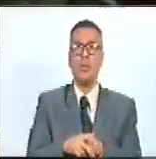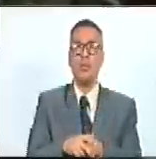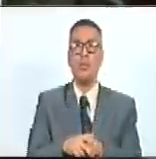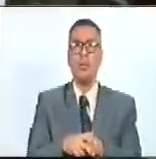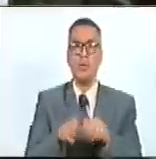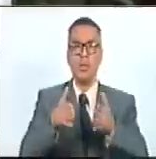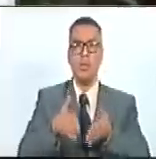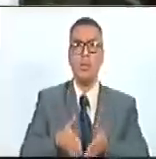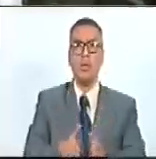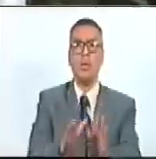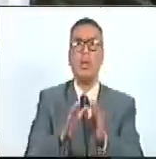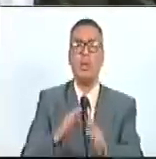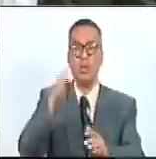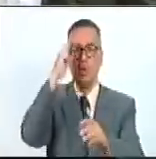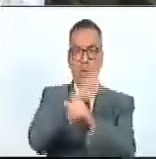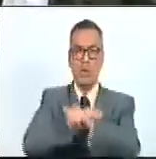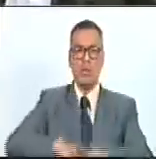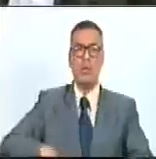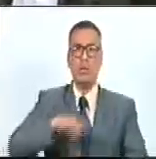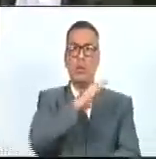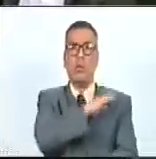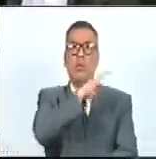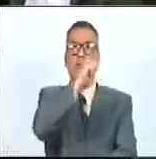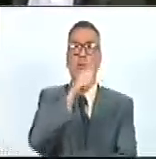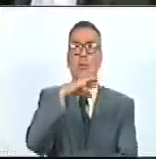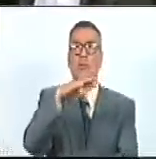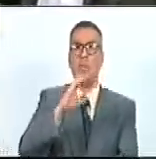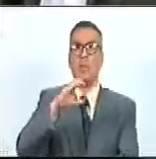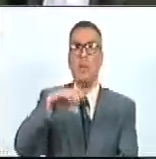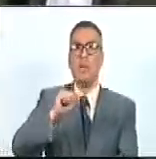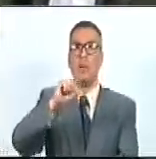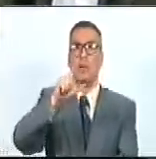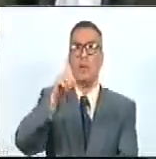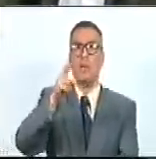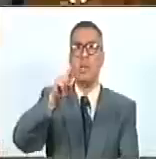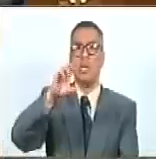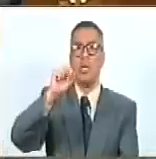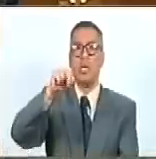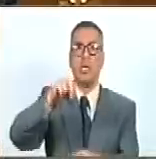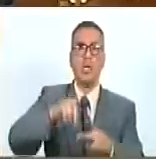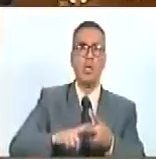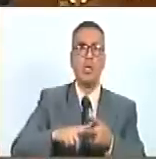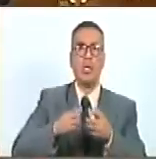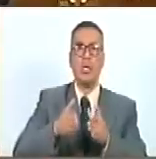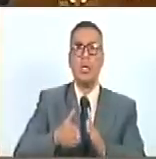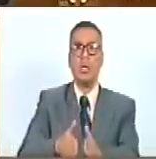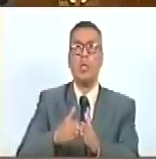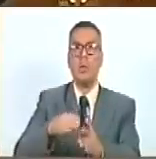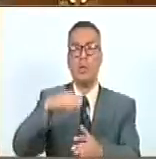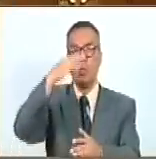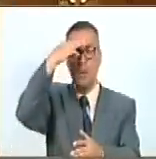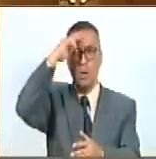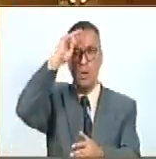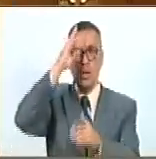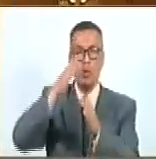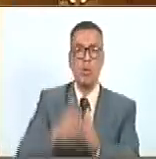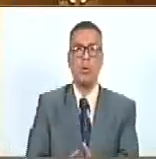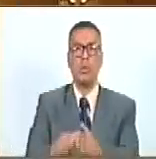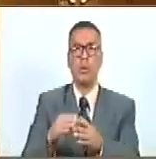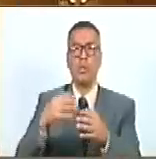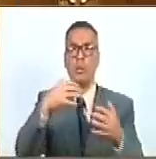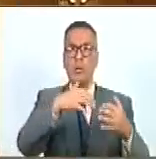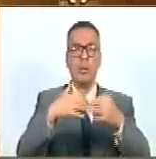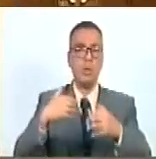Hijo del coronel Francisco Calderón de nacionalidad cubana y que peleó en la